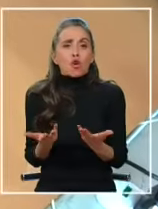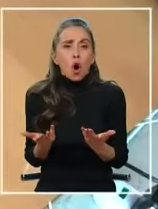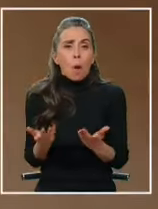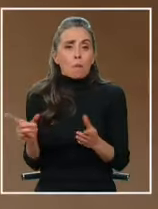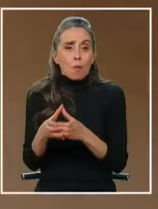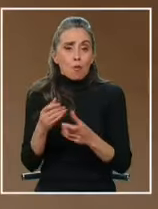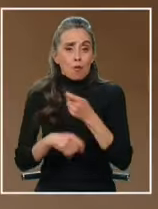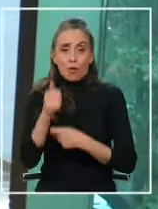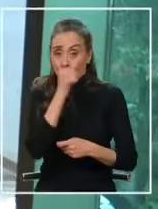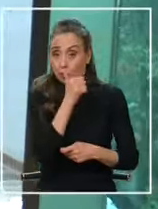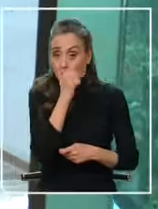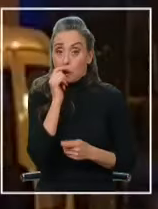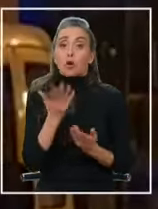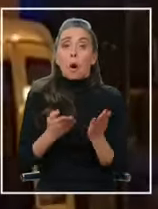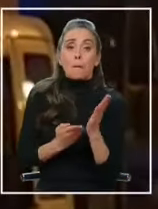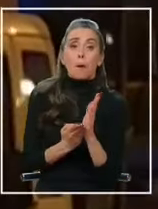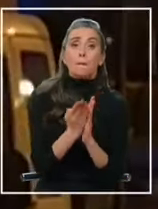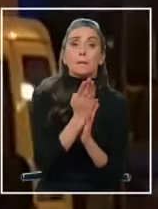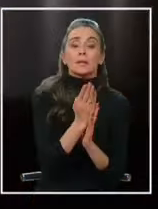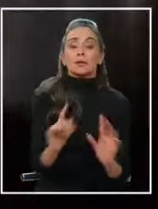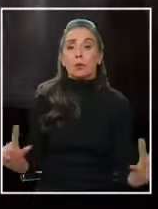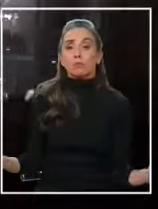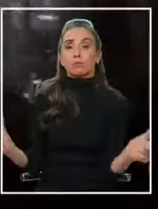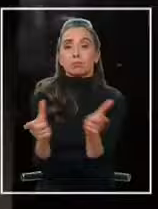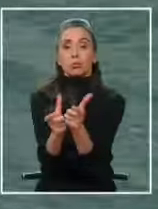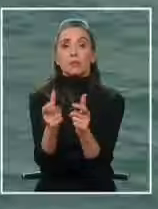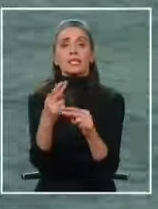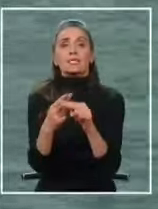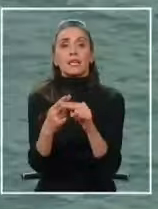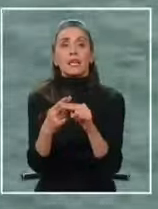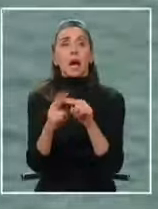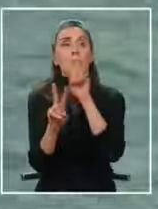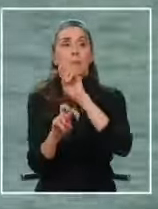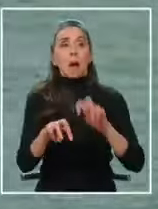pero primero cómo inició la operación mediterránea